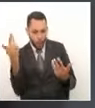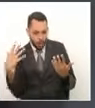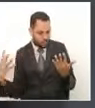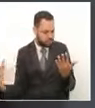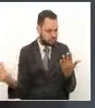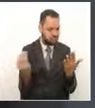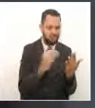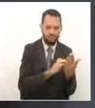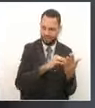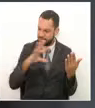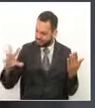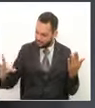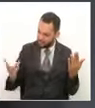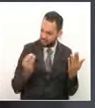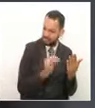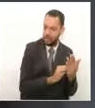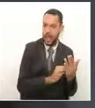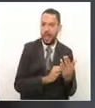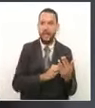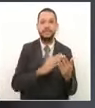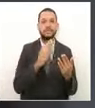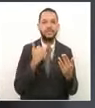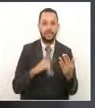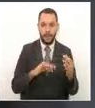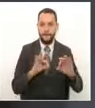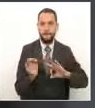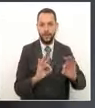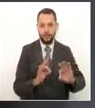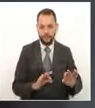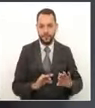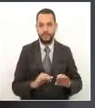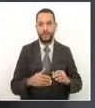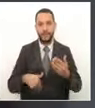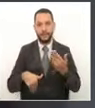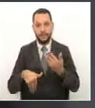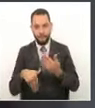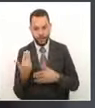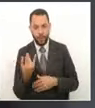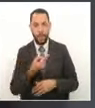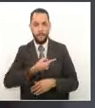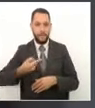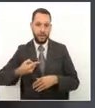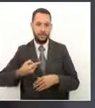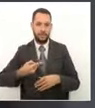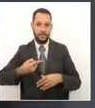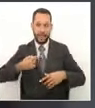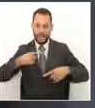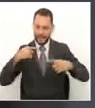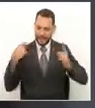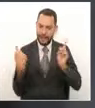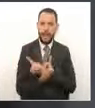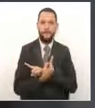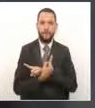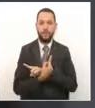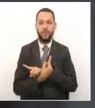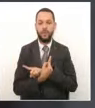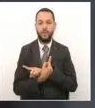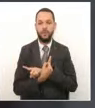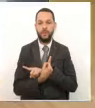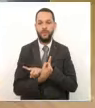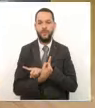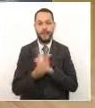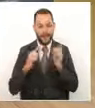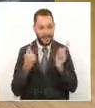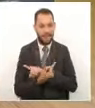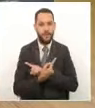teníamos para la preparación, llega entonces marzo, que ya nos cambia todo el panorama. ¿Y la fotografía es distinta? Y